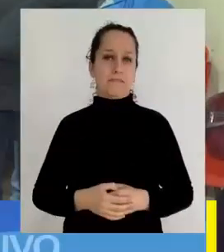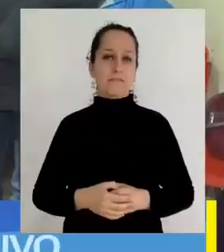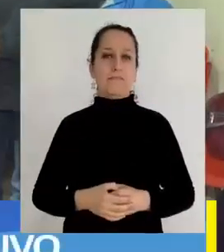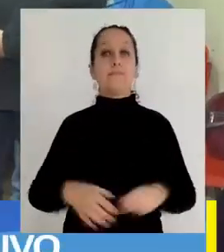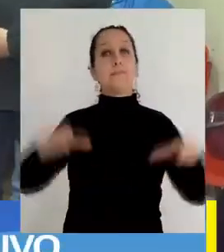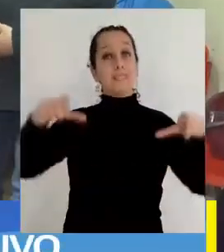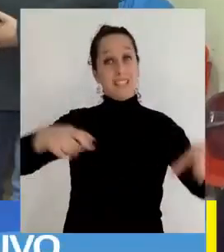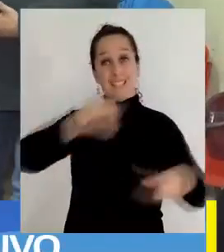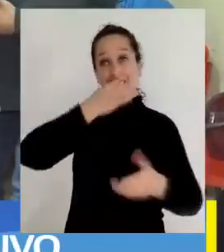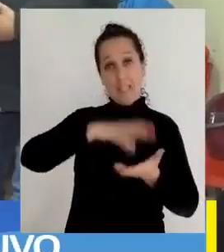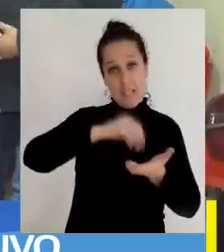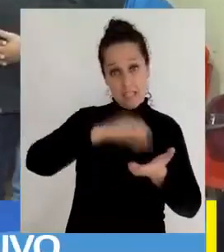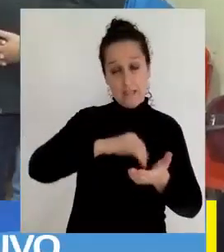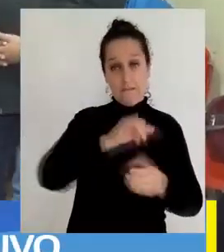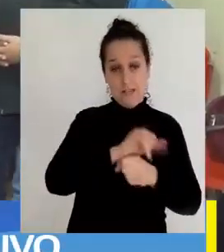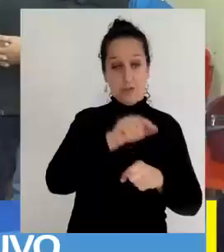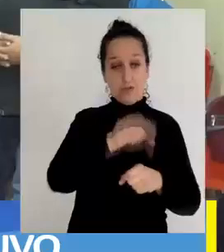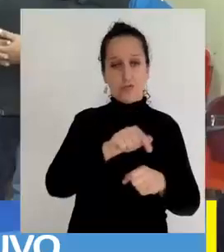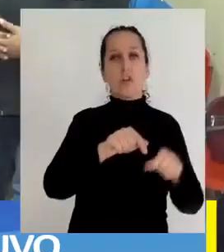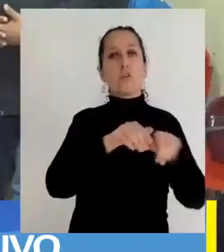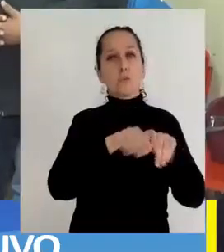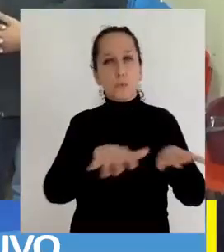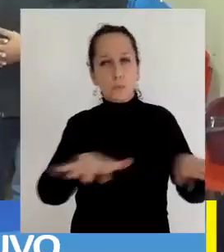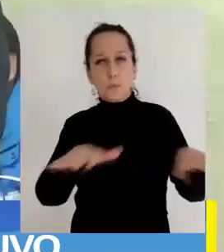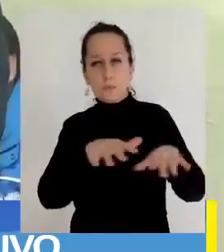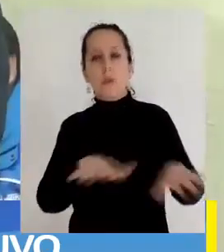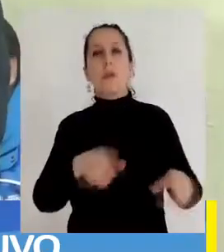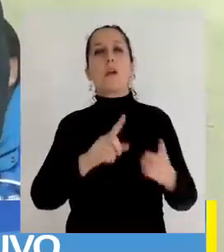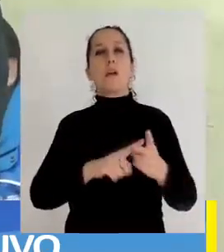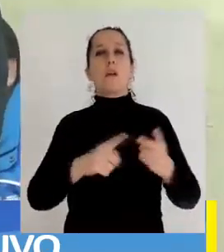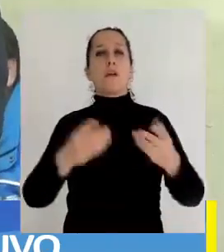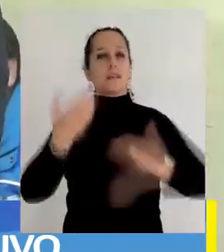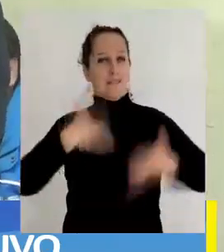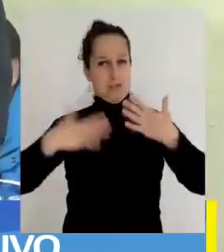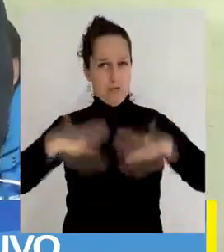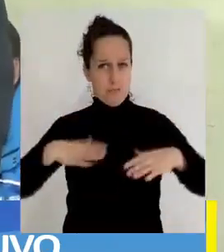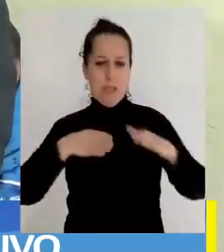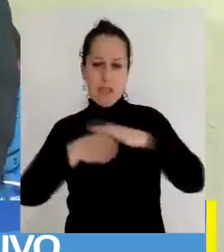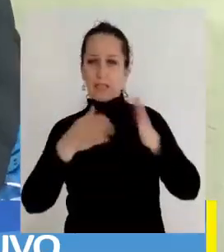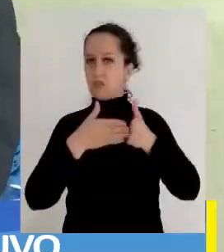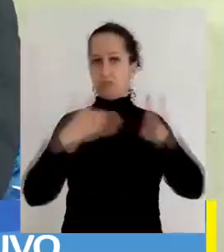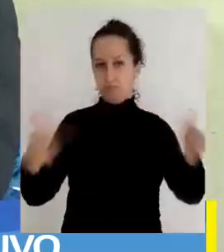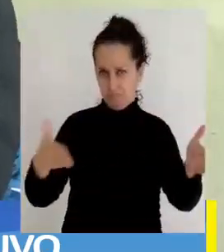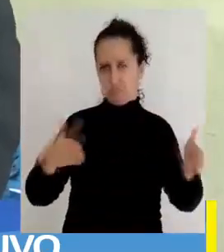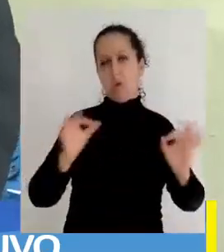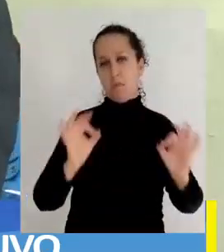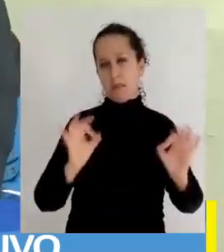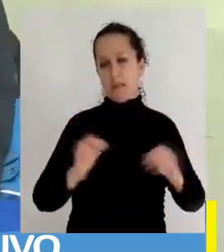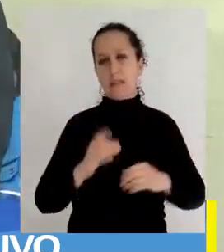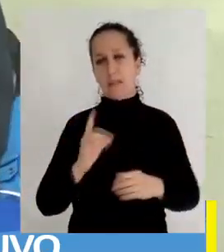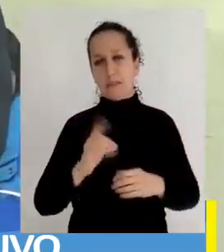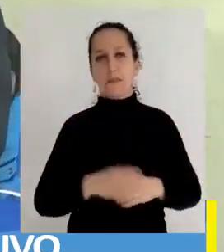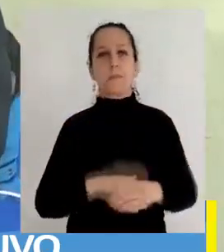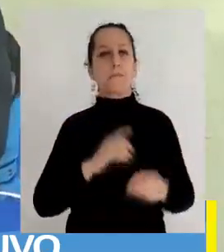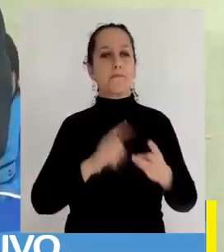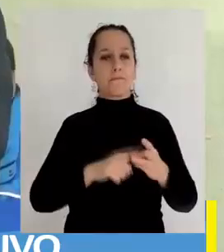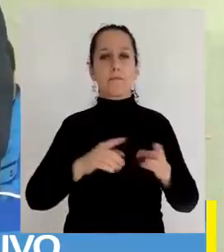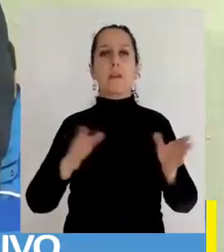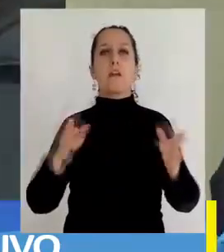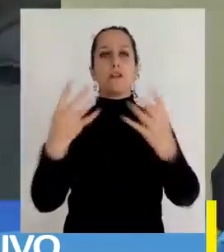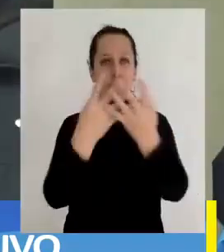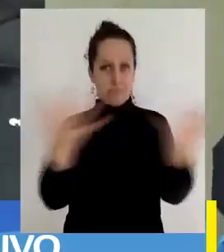construcción de la cancha de pasto sintético con sistema de drenaje, camarines con acceso universal, cierre perimetral,